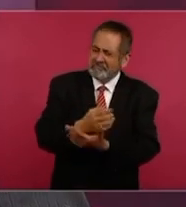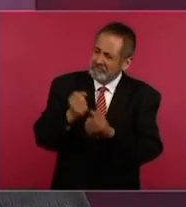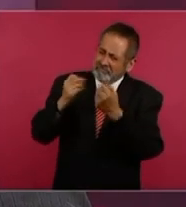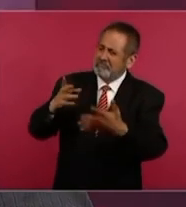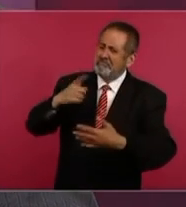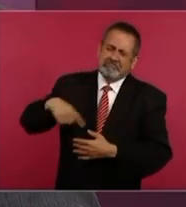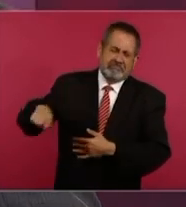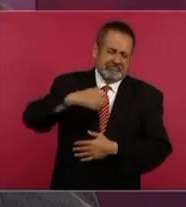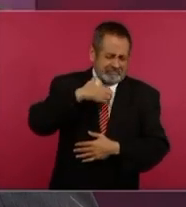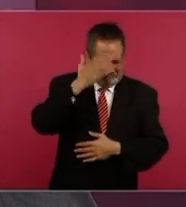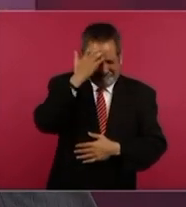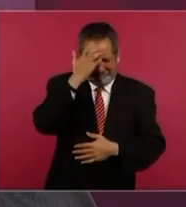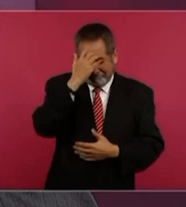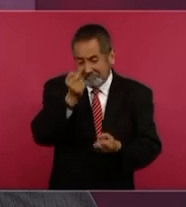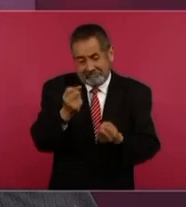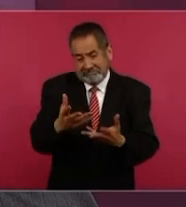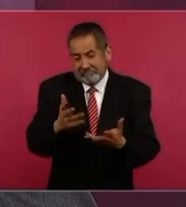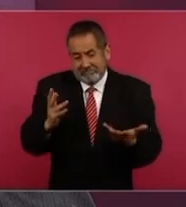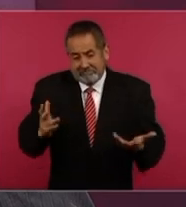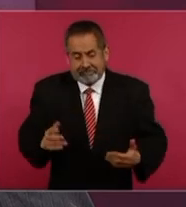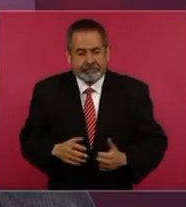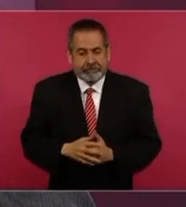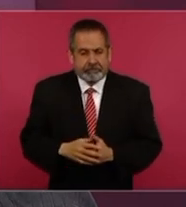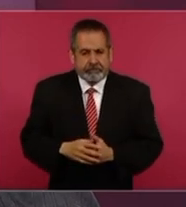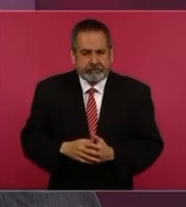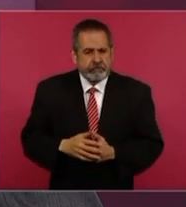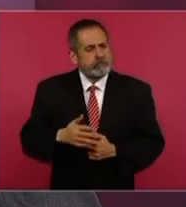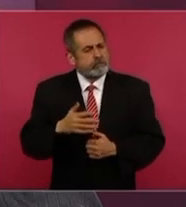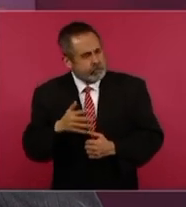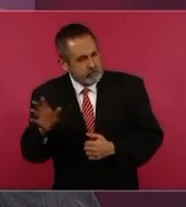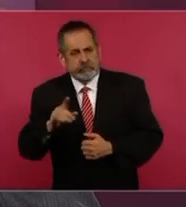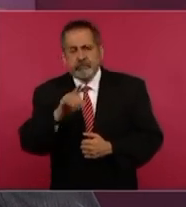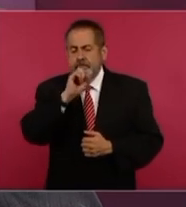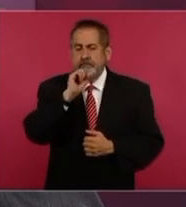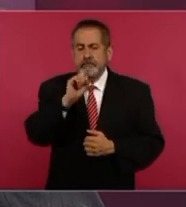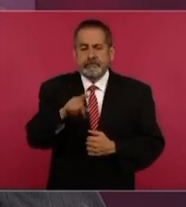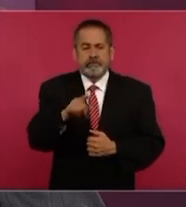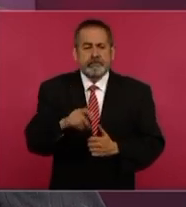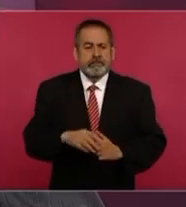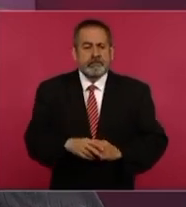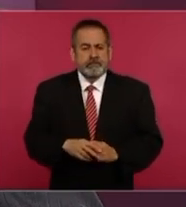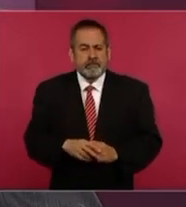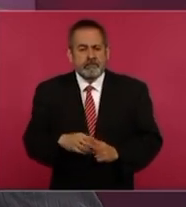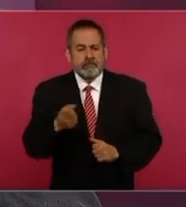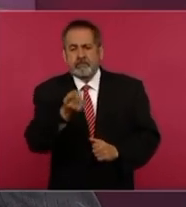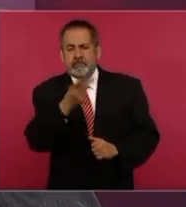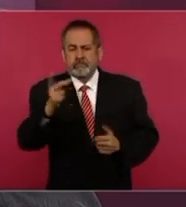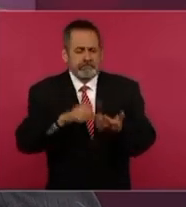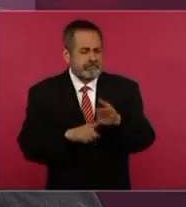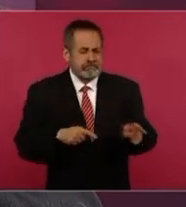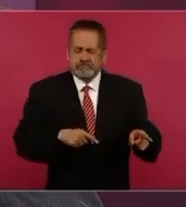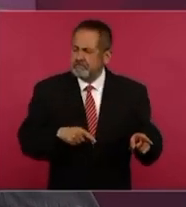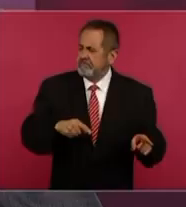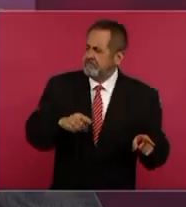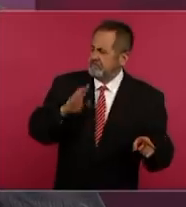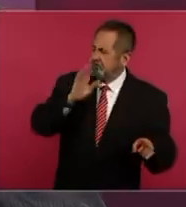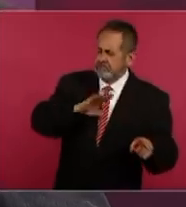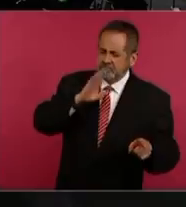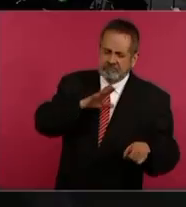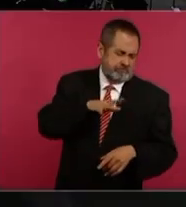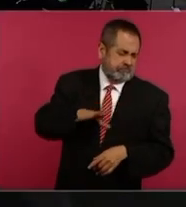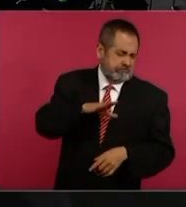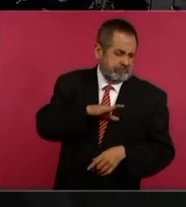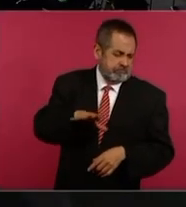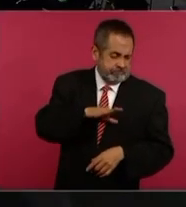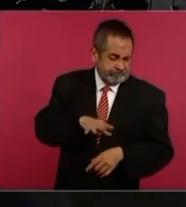y también hay gente que en un tiempo se porta mal y luego decide